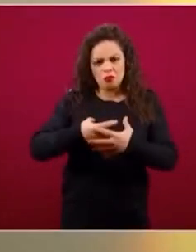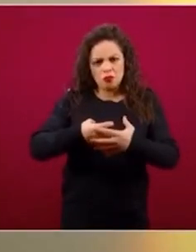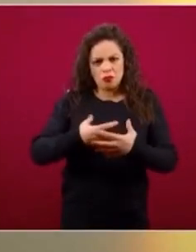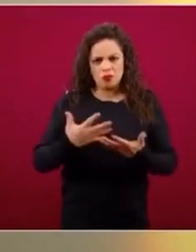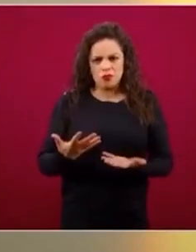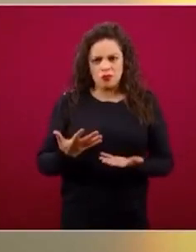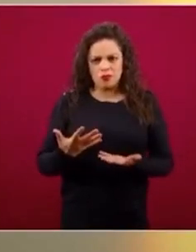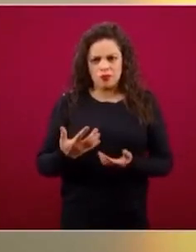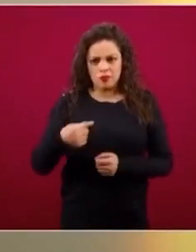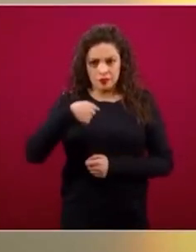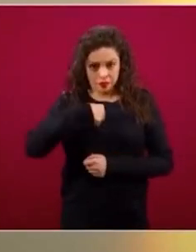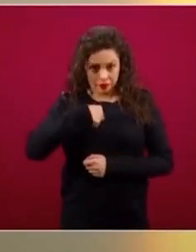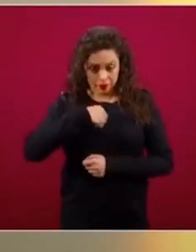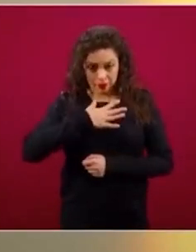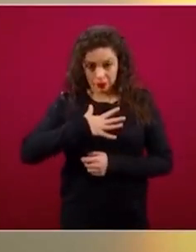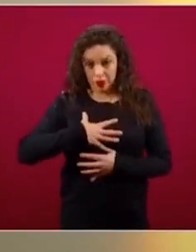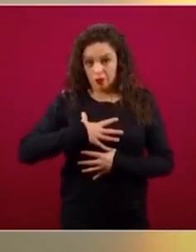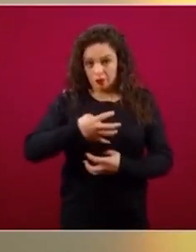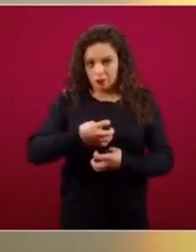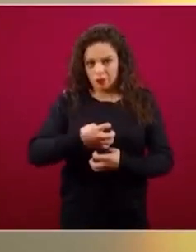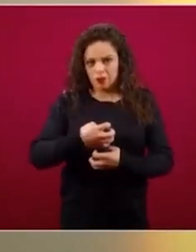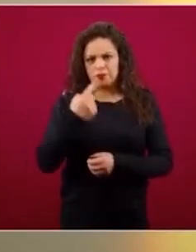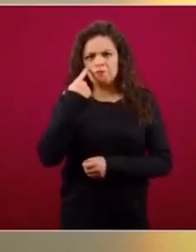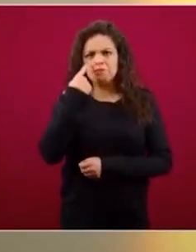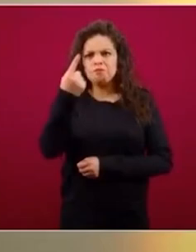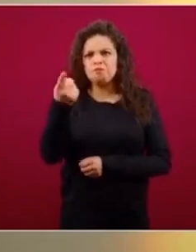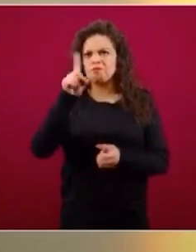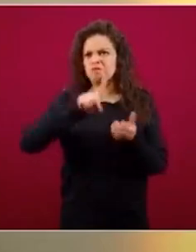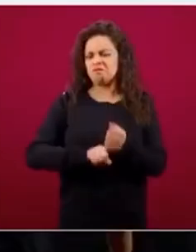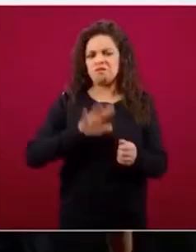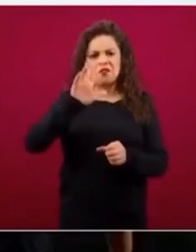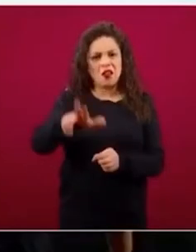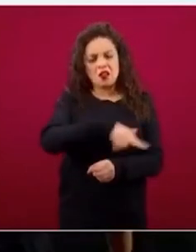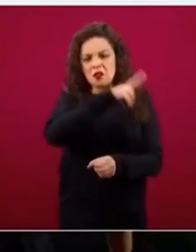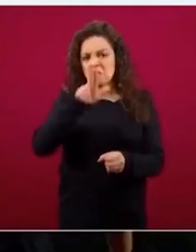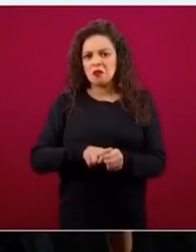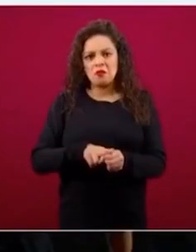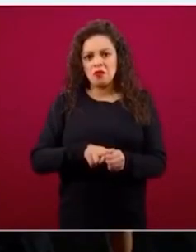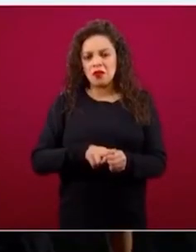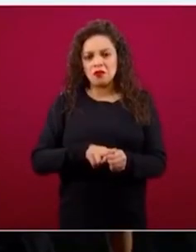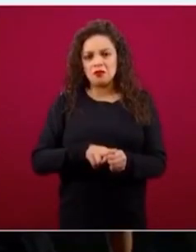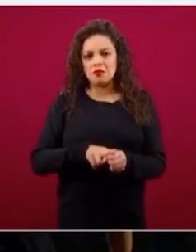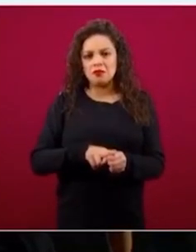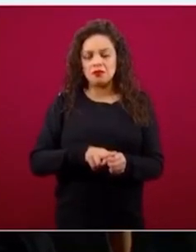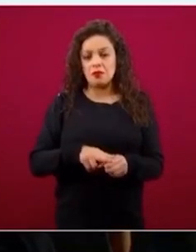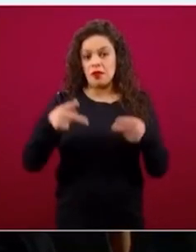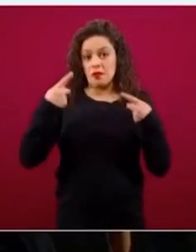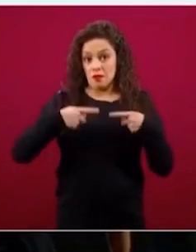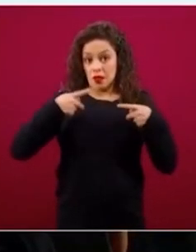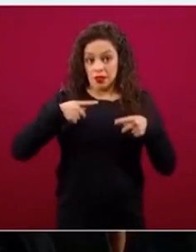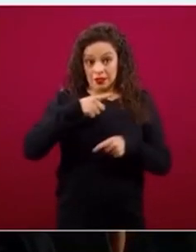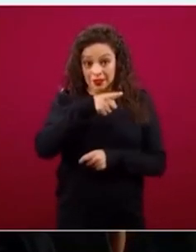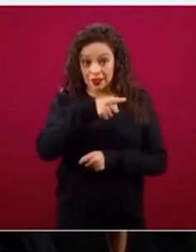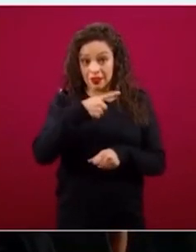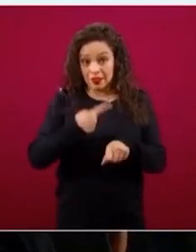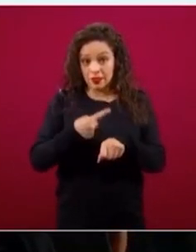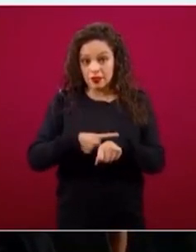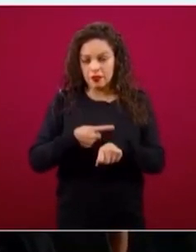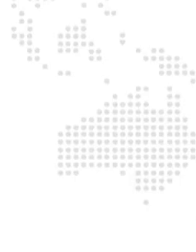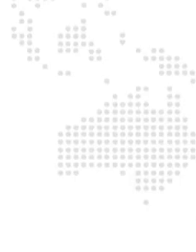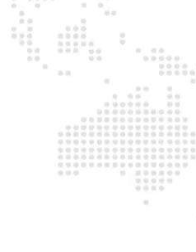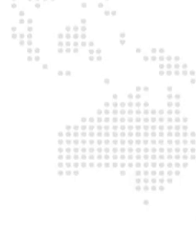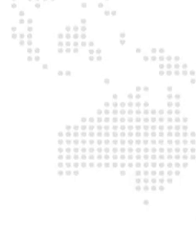La placa, la radiografía del tórax, se veía relativamente normal cuando la persona tenía una grave alteración del funcionamiento